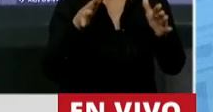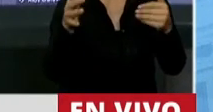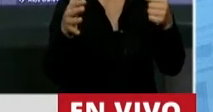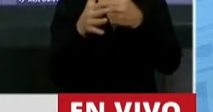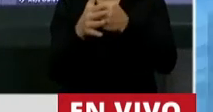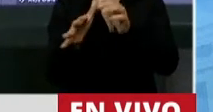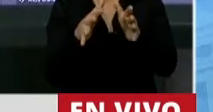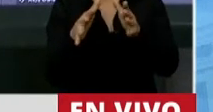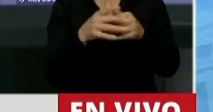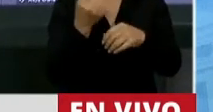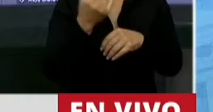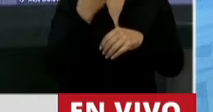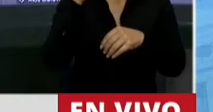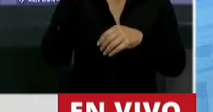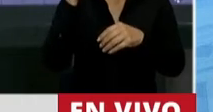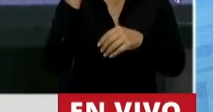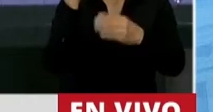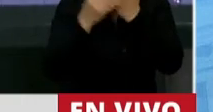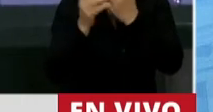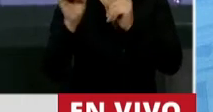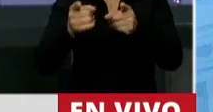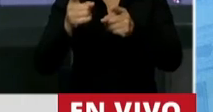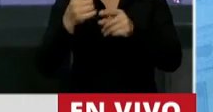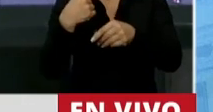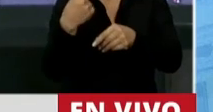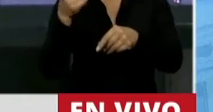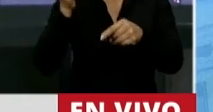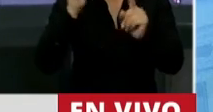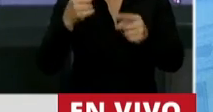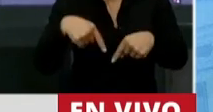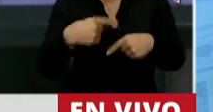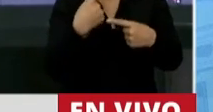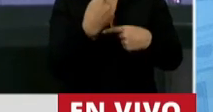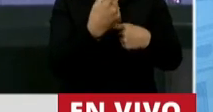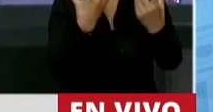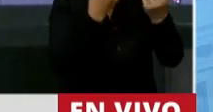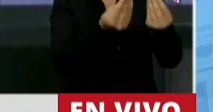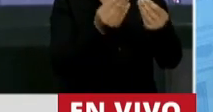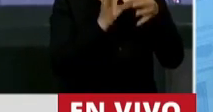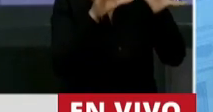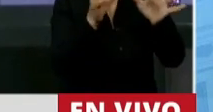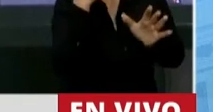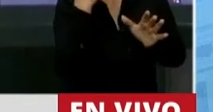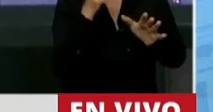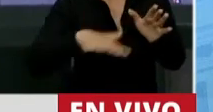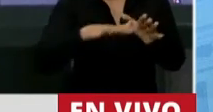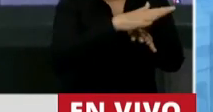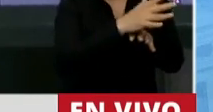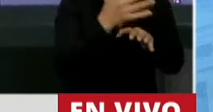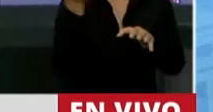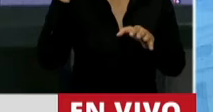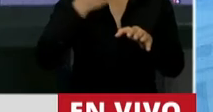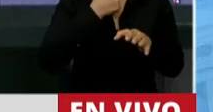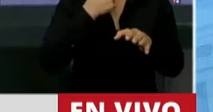intención impulsada por el Ministro que cuestiona hoy que defiende la autonomía municipal, hubo una intención de